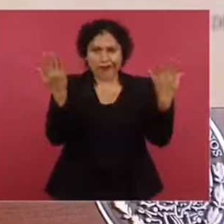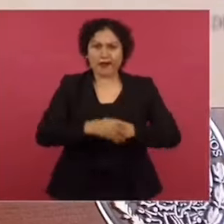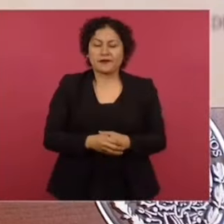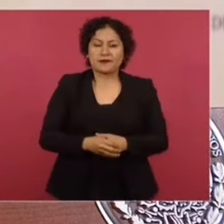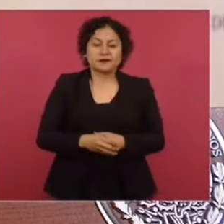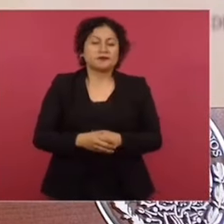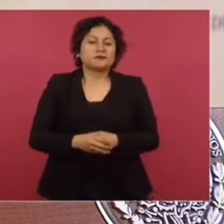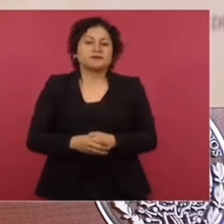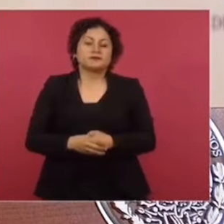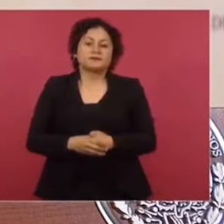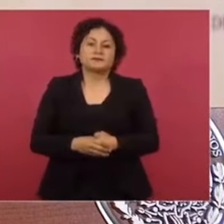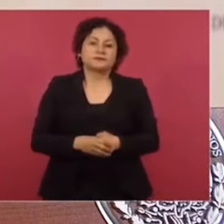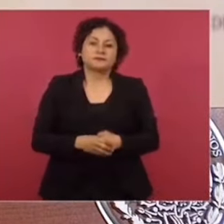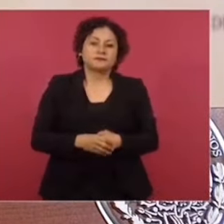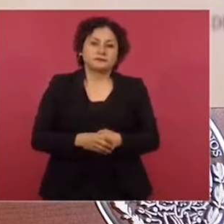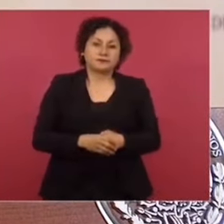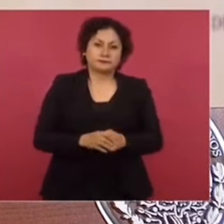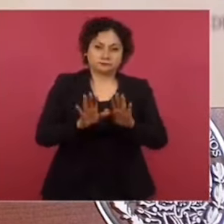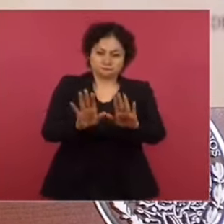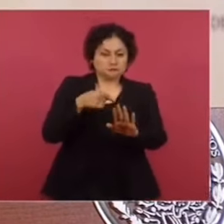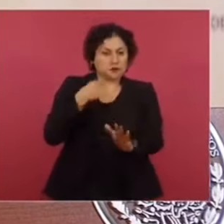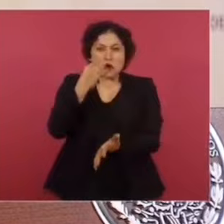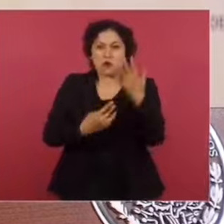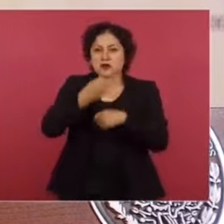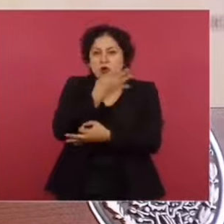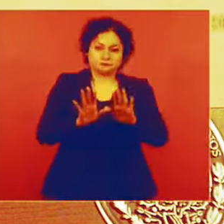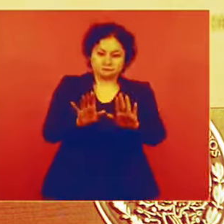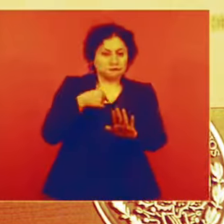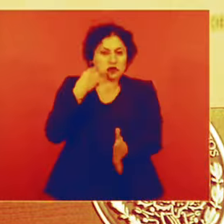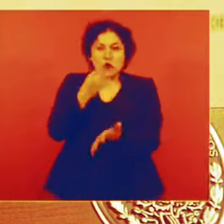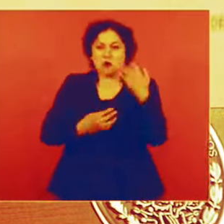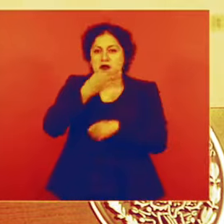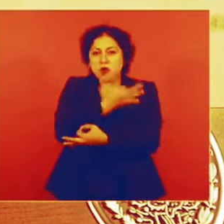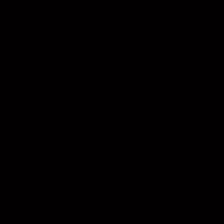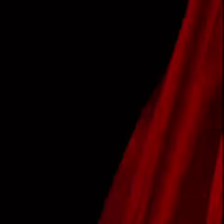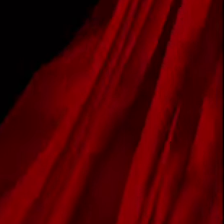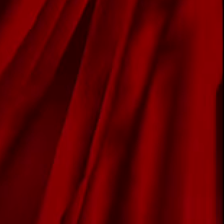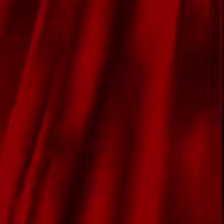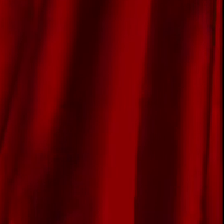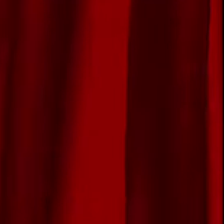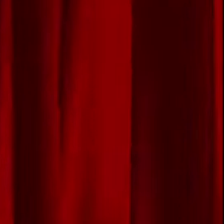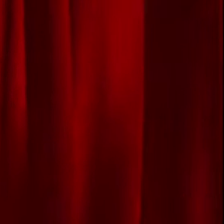No quiero yo, no, no, no. Decir que vamos a poner de pie a Acapulco. Me canso ganso. Me canso ganso.